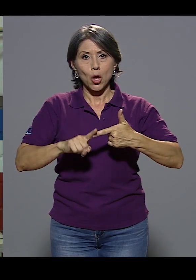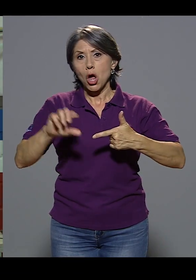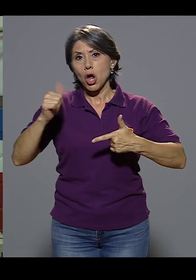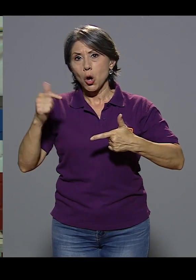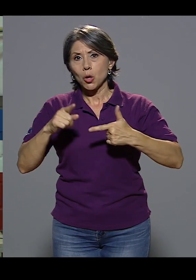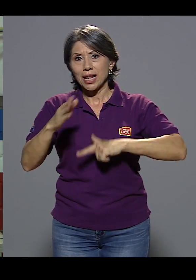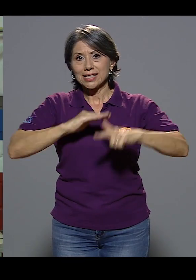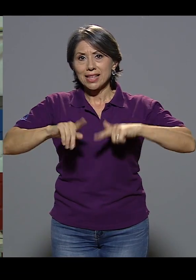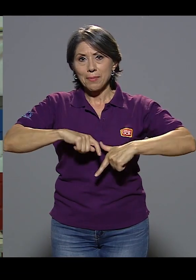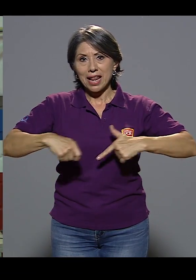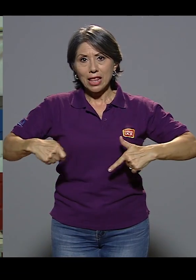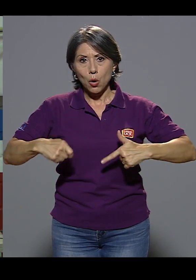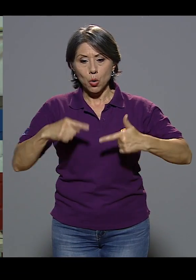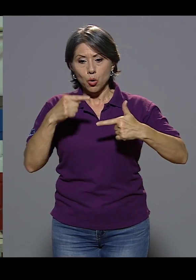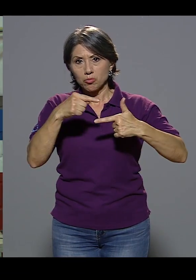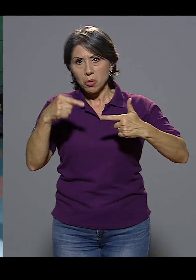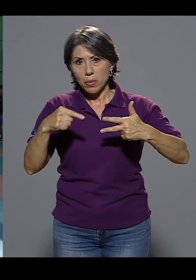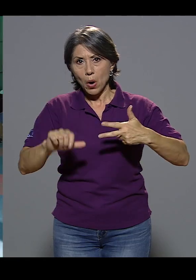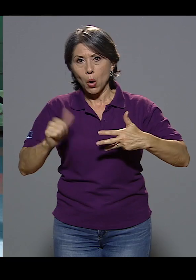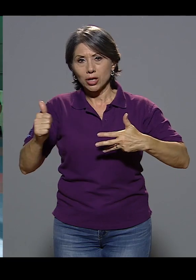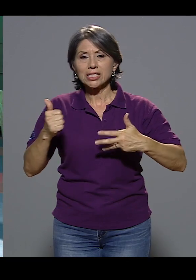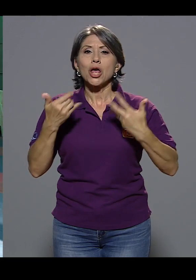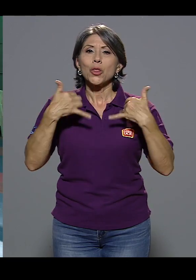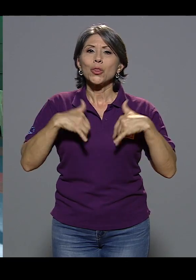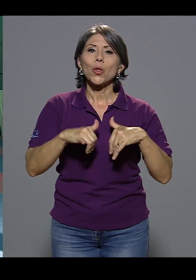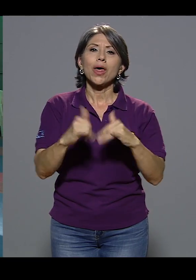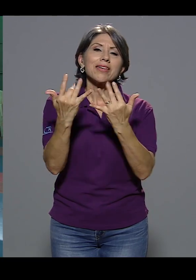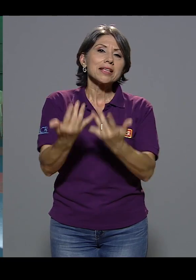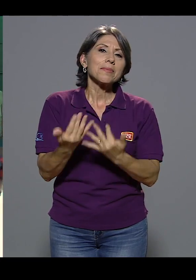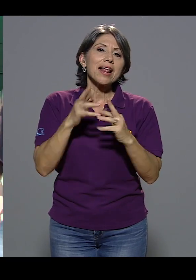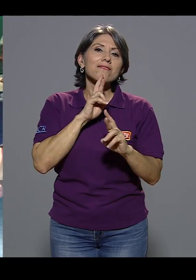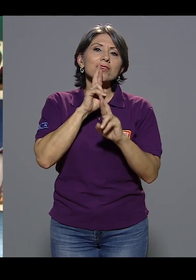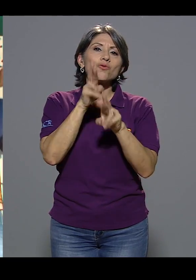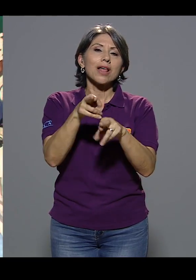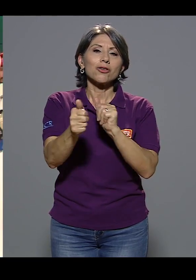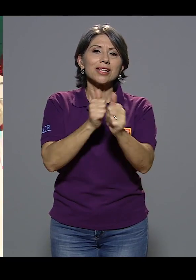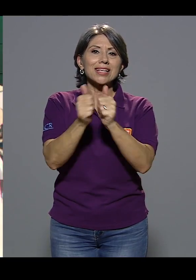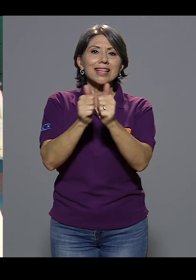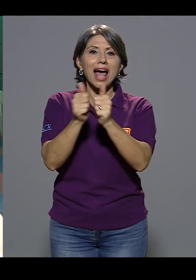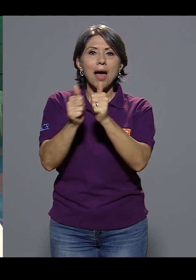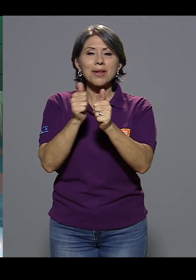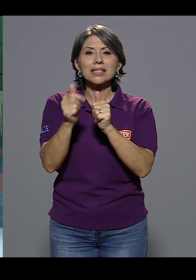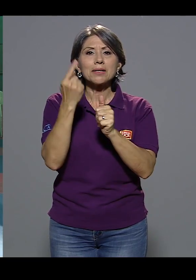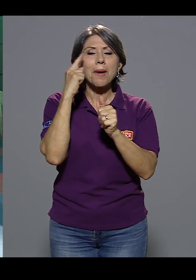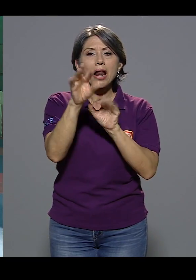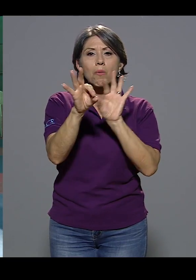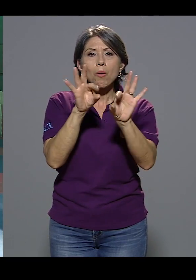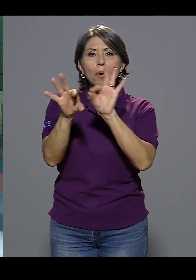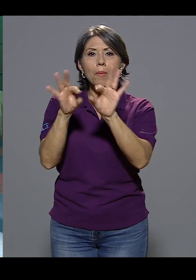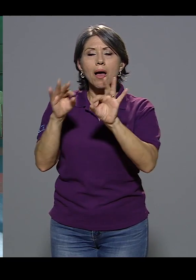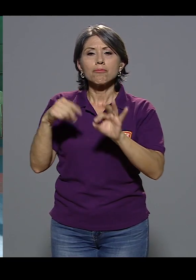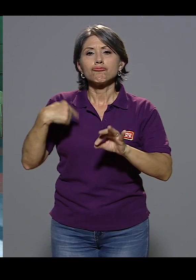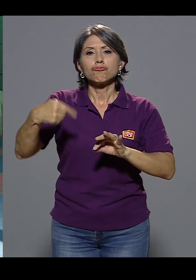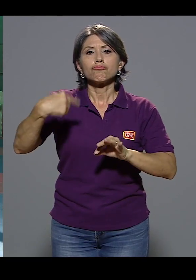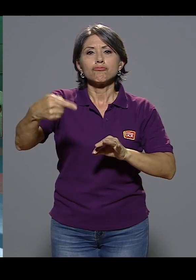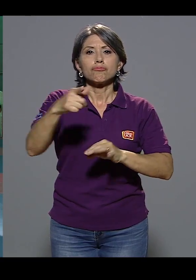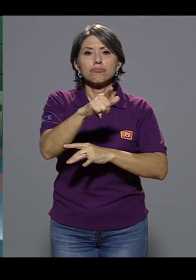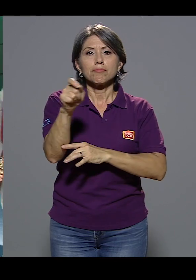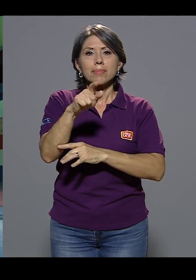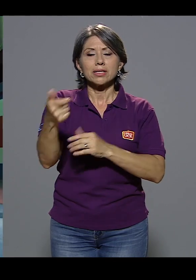disciplinas como para taekwondo, aún se esperan los resultados de certámenes clasificatorios que ocurrirán en los próximos meses.